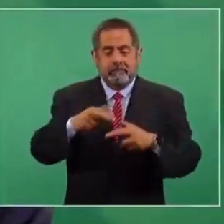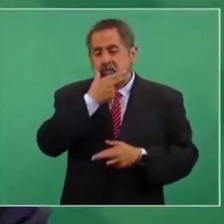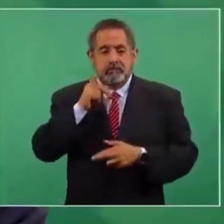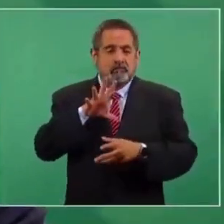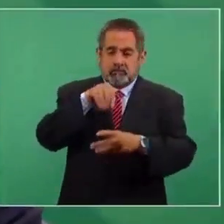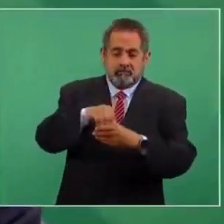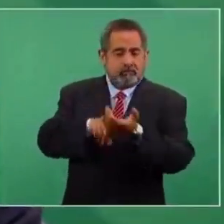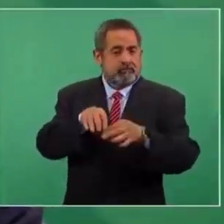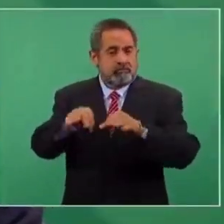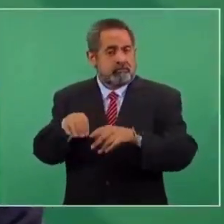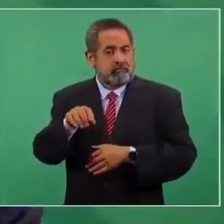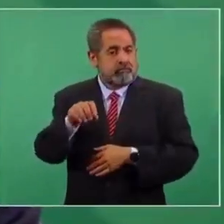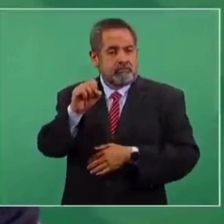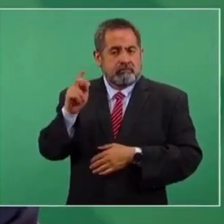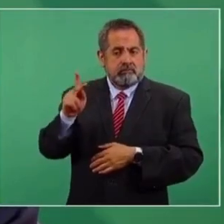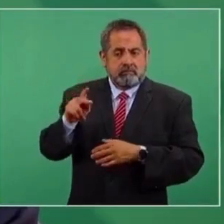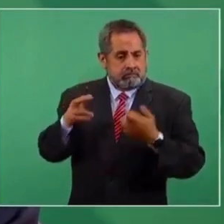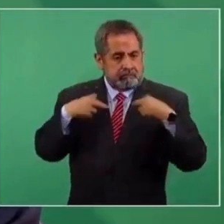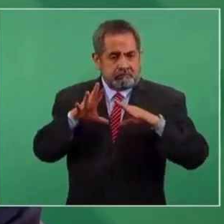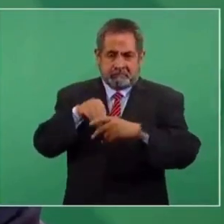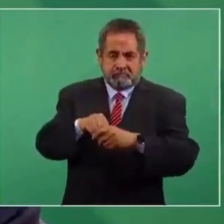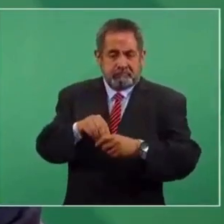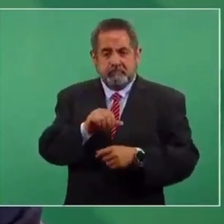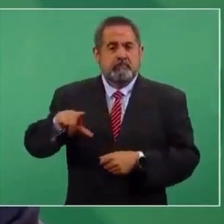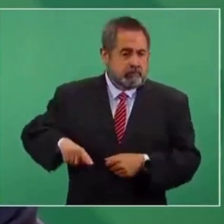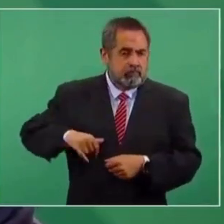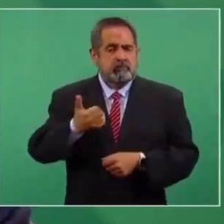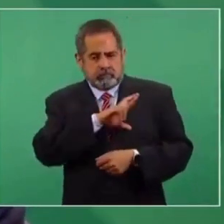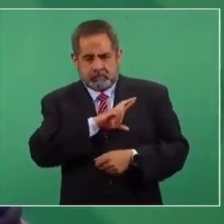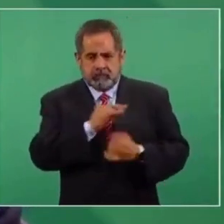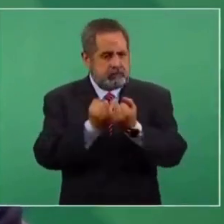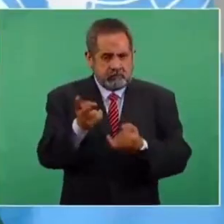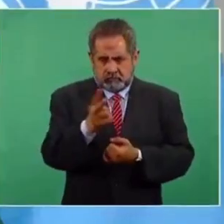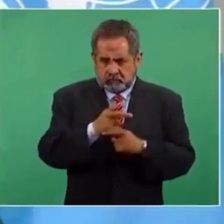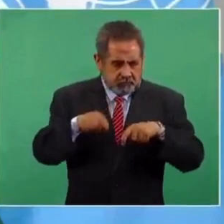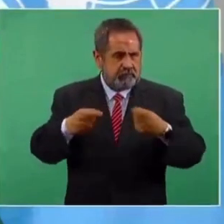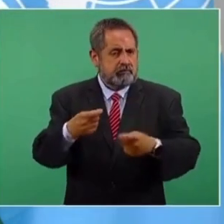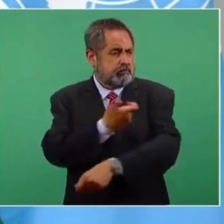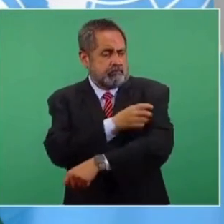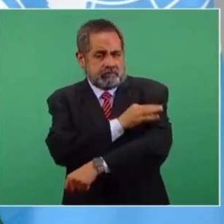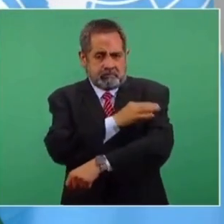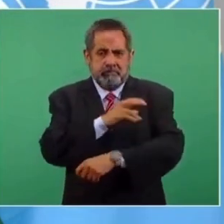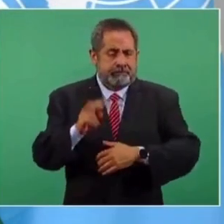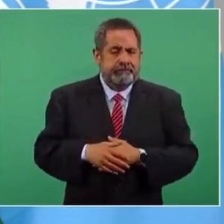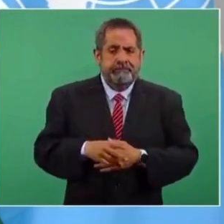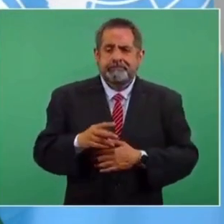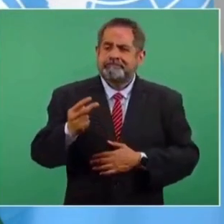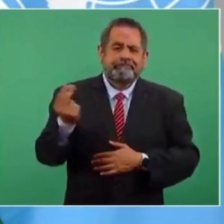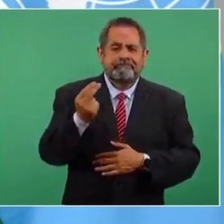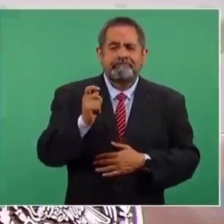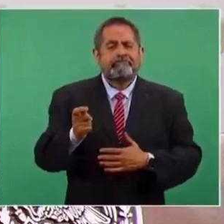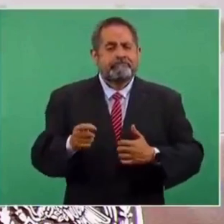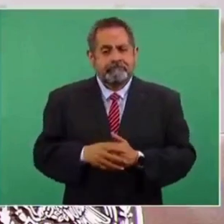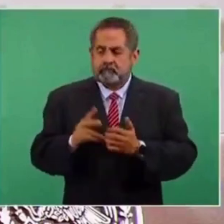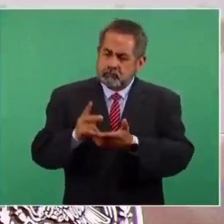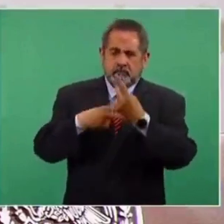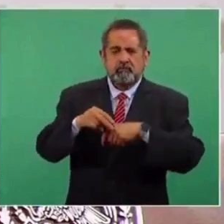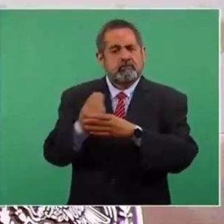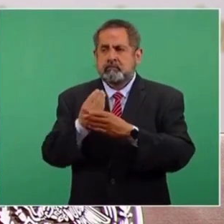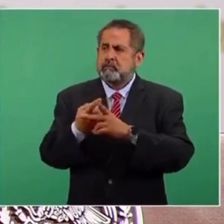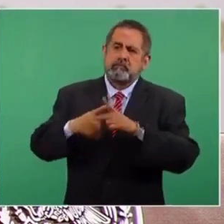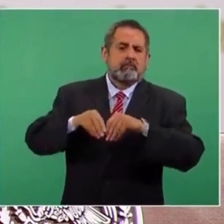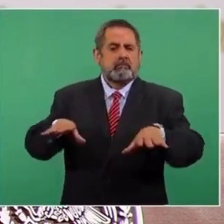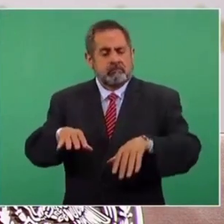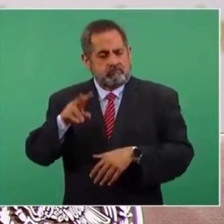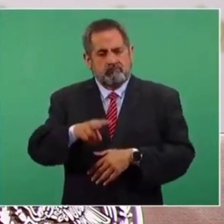trabajadores de la educación, del sector público y del sector privado, porque necesitamos regresar a clases